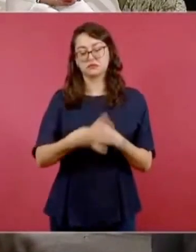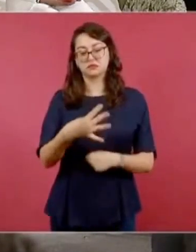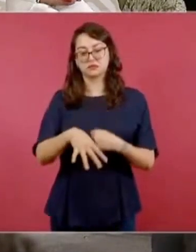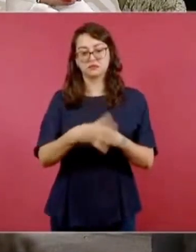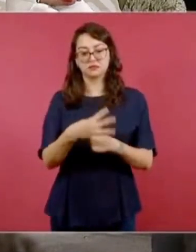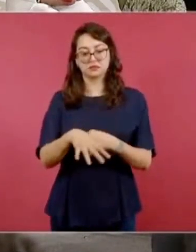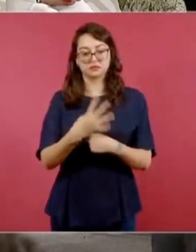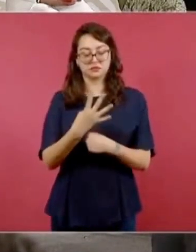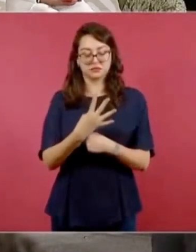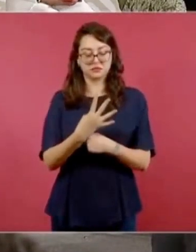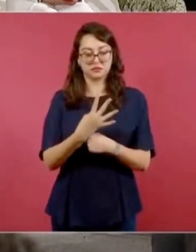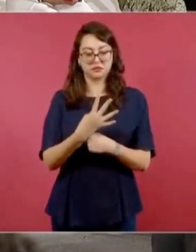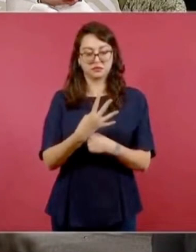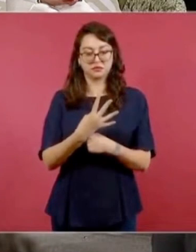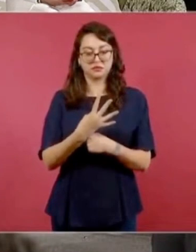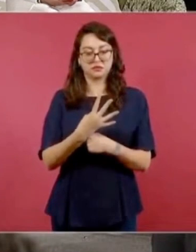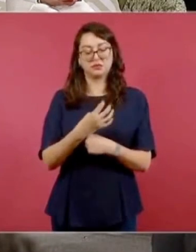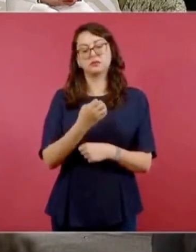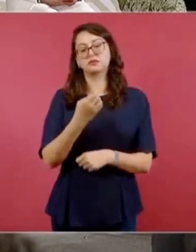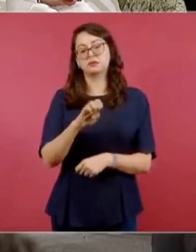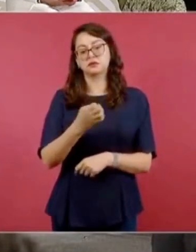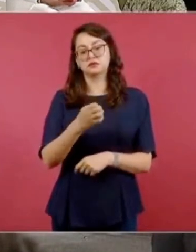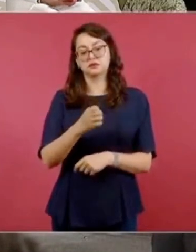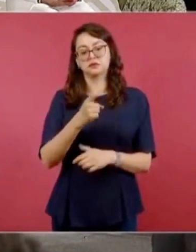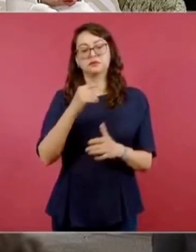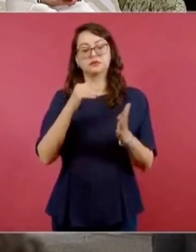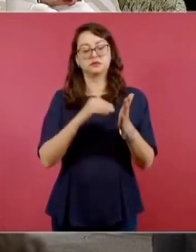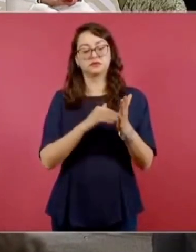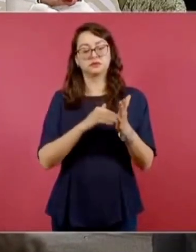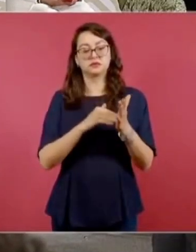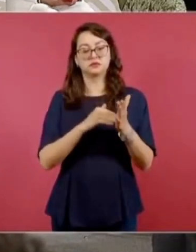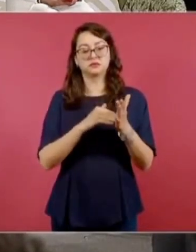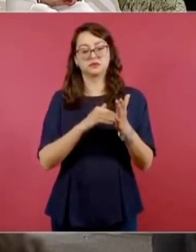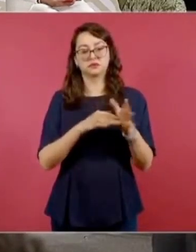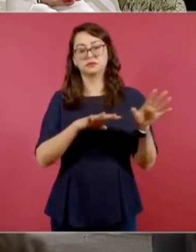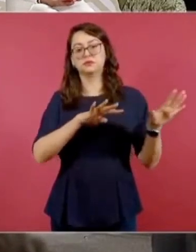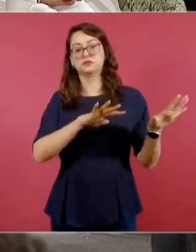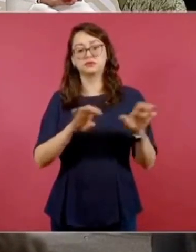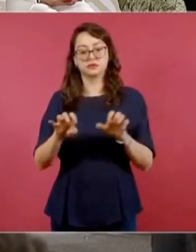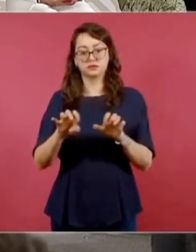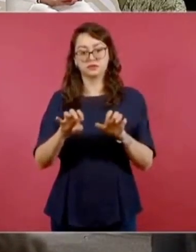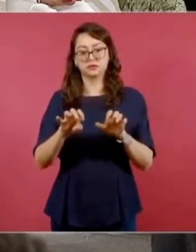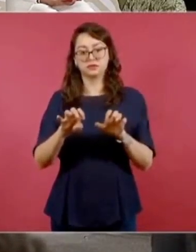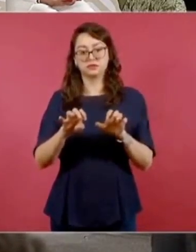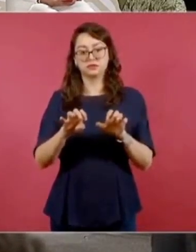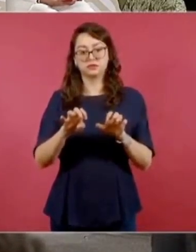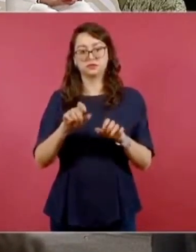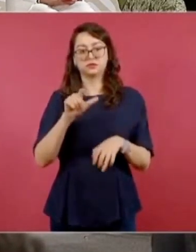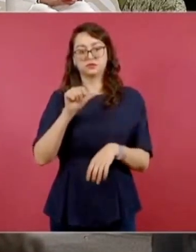del mes de enero de 1916.